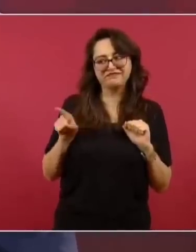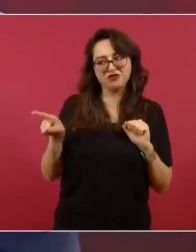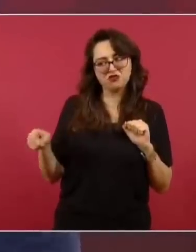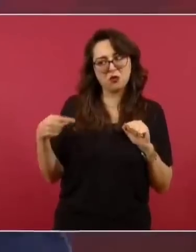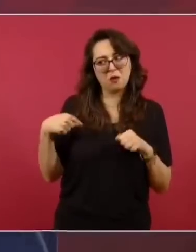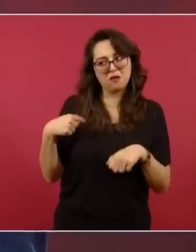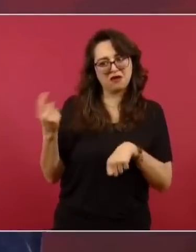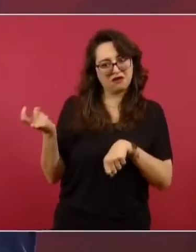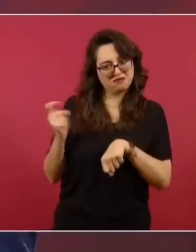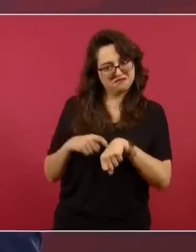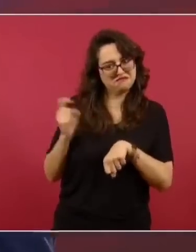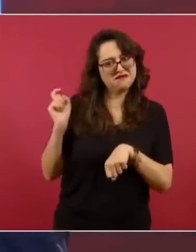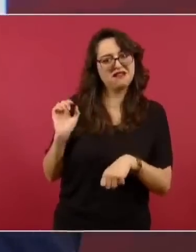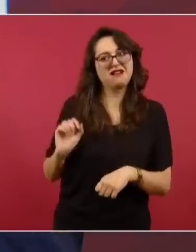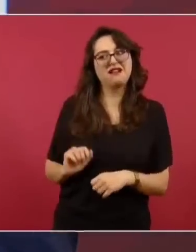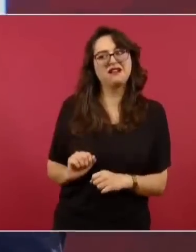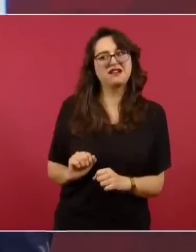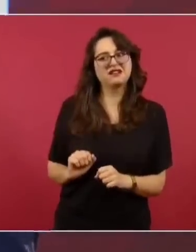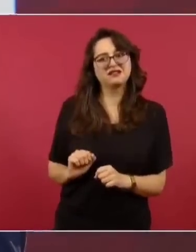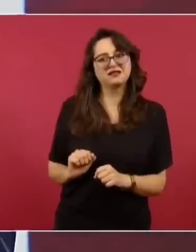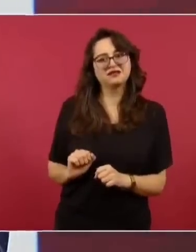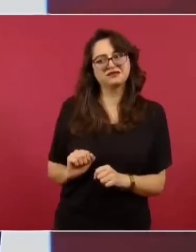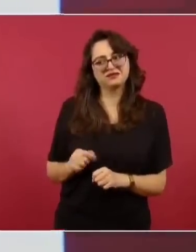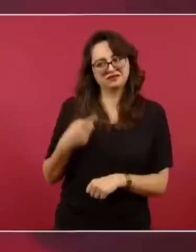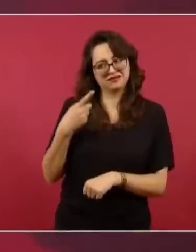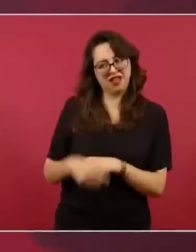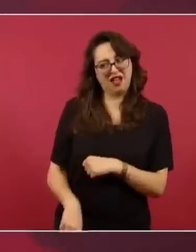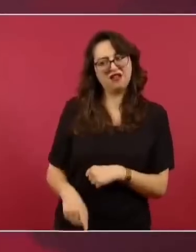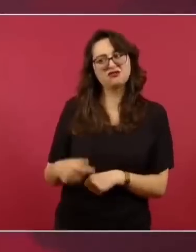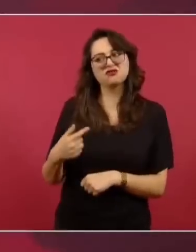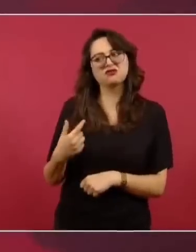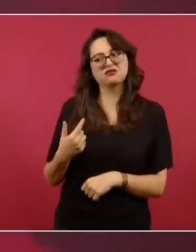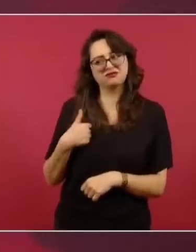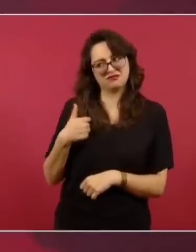vas a hacer daño, no,